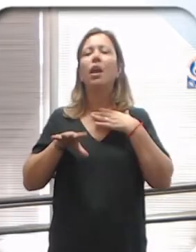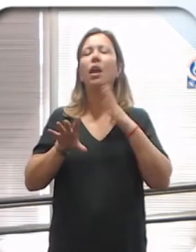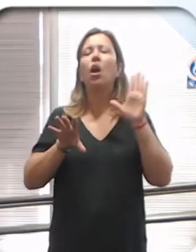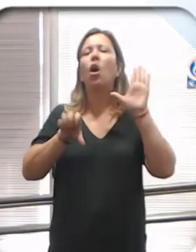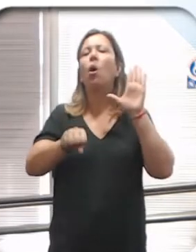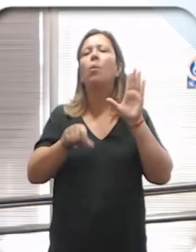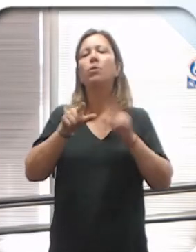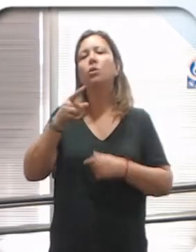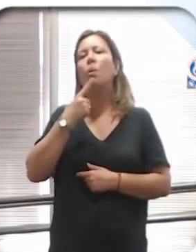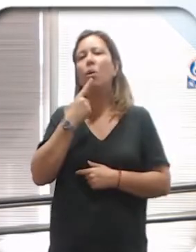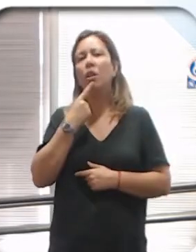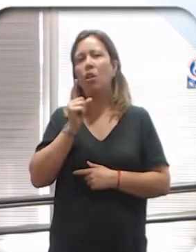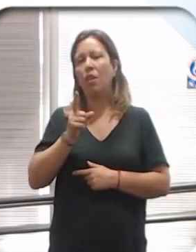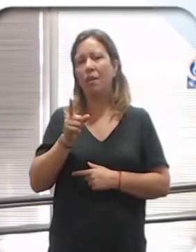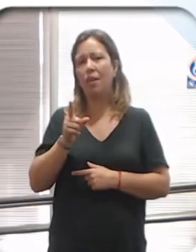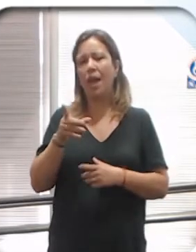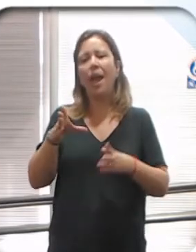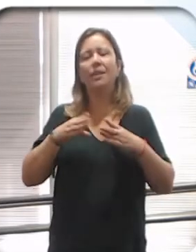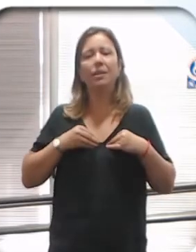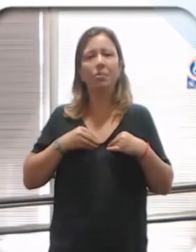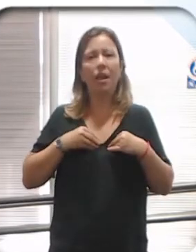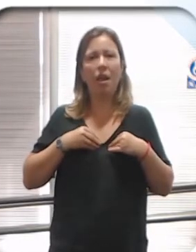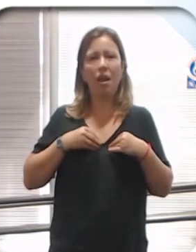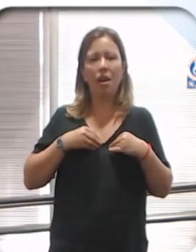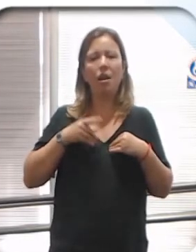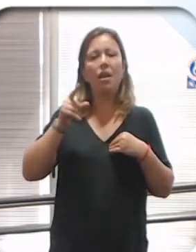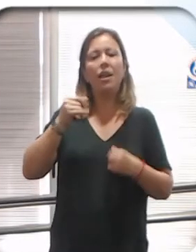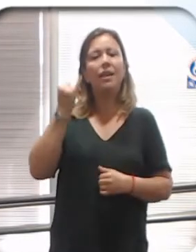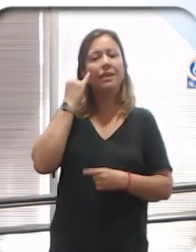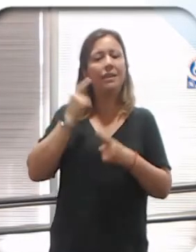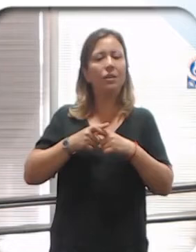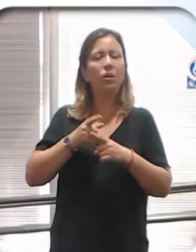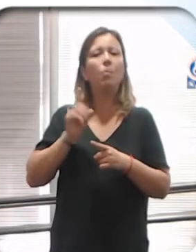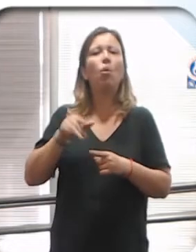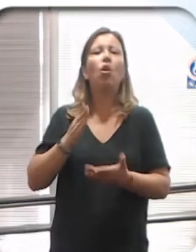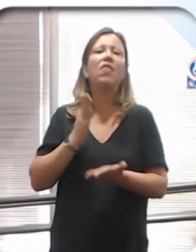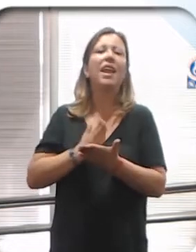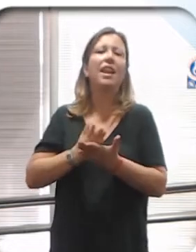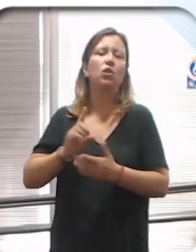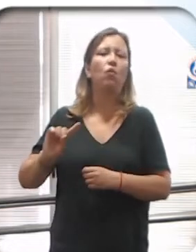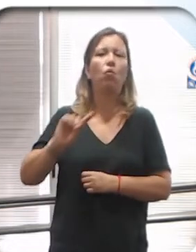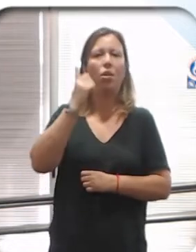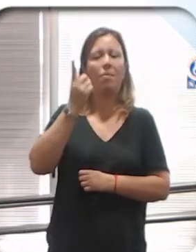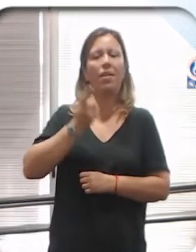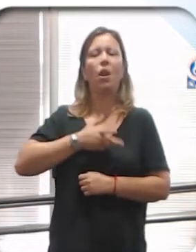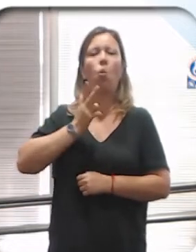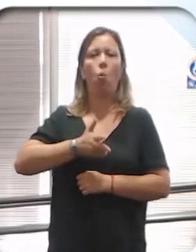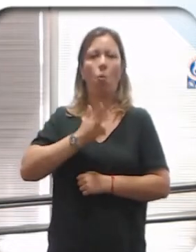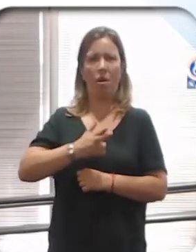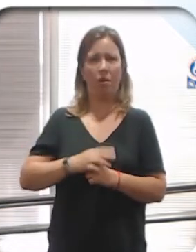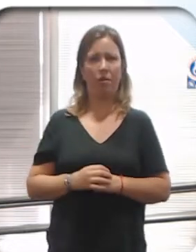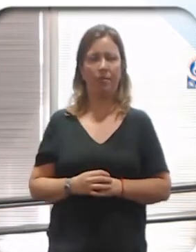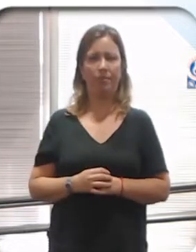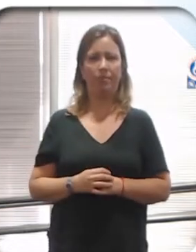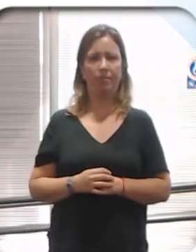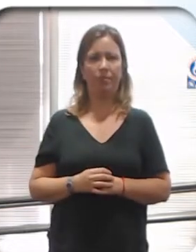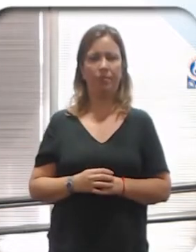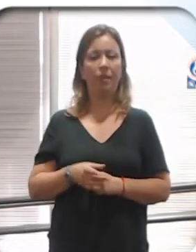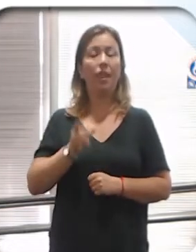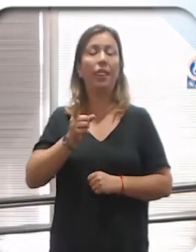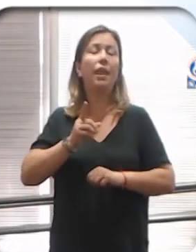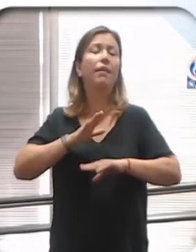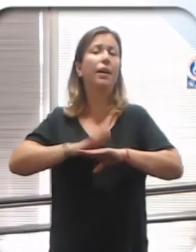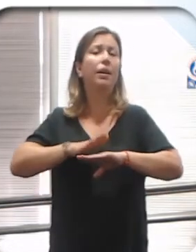Estado tiene que reconocer a la salud sexual como un derecho fundamental del ser humano. Y se hace